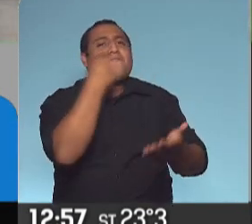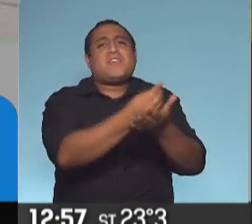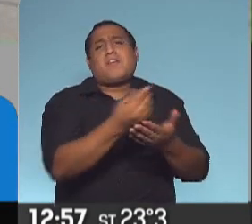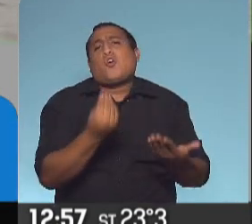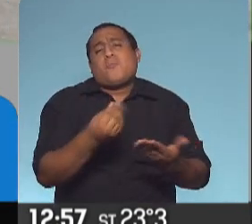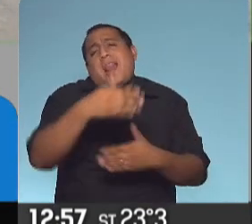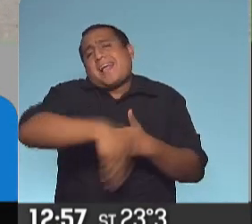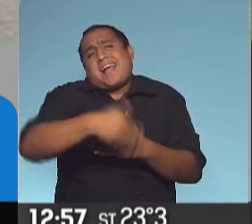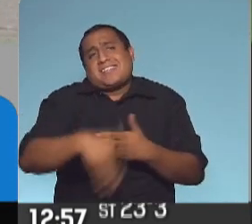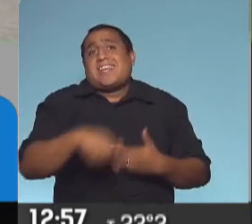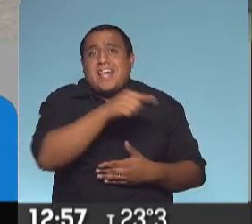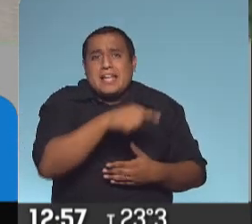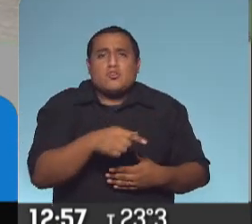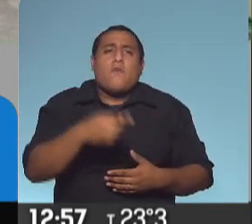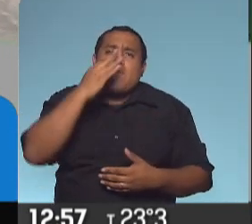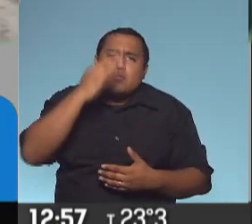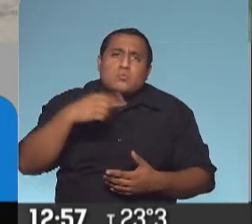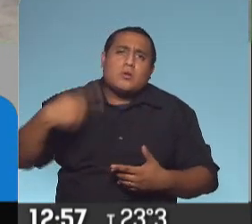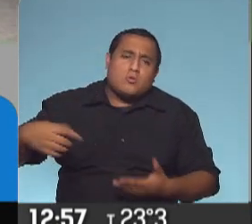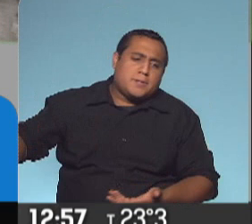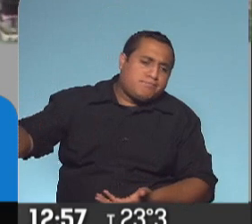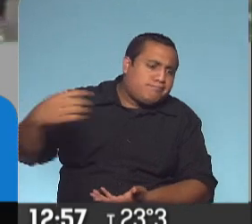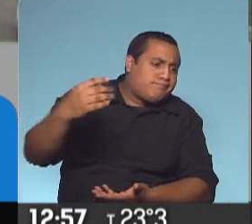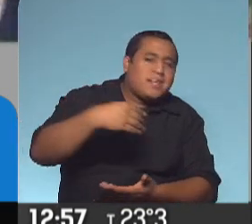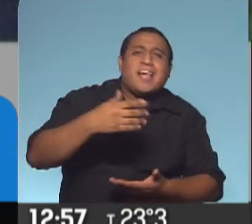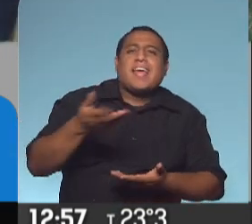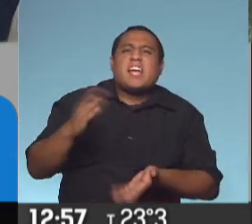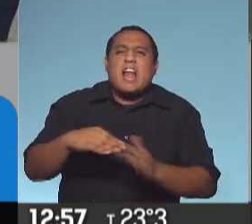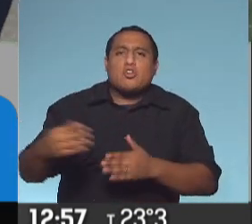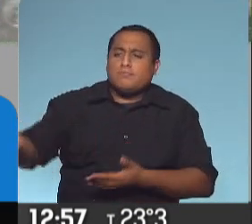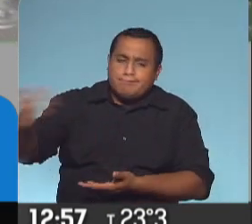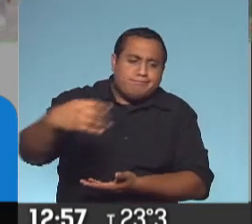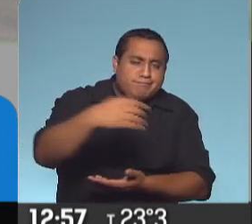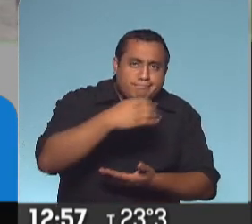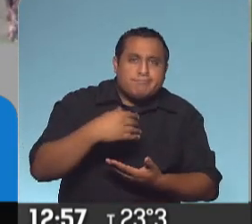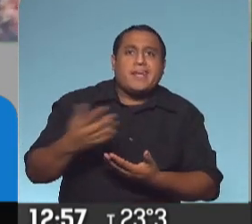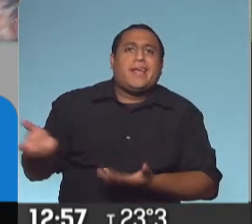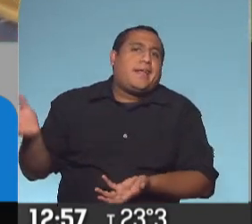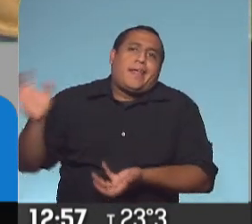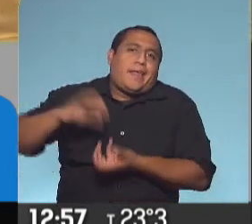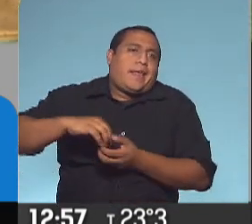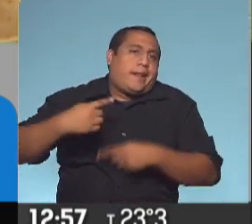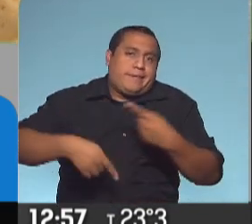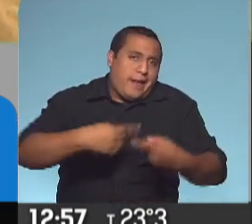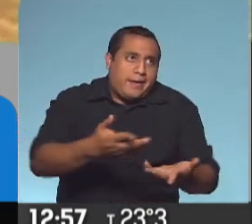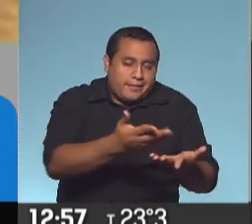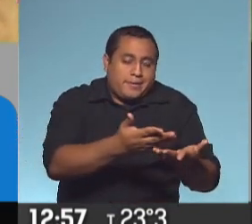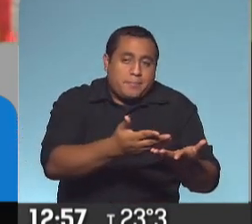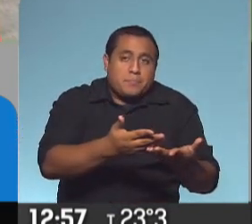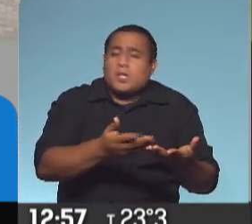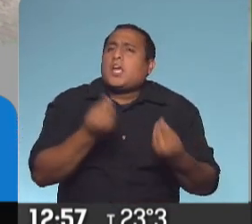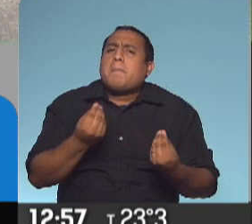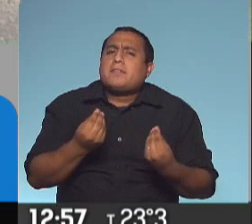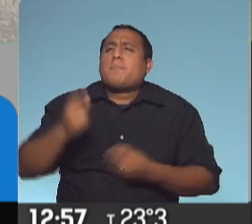de calle. Se dedican a la recolección de cartones, al reciclado. ¿Qué ocurrió? Un hombre,